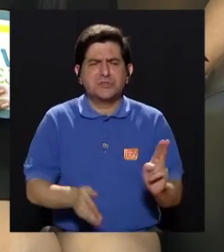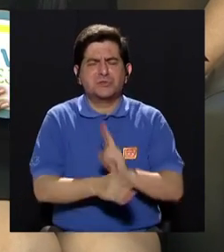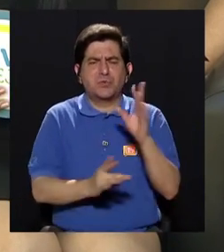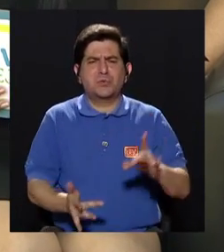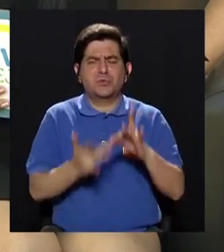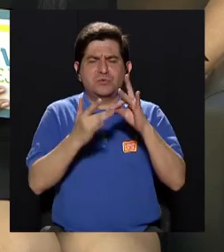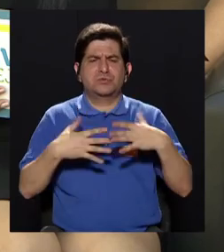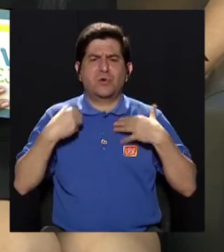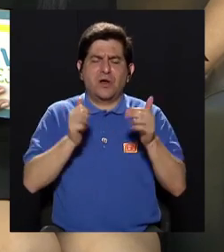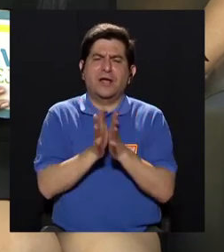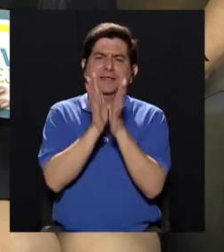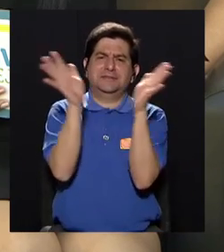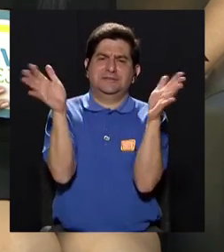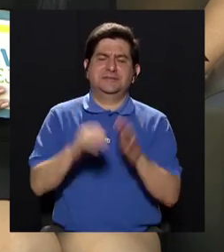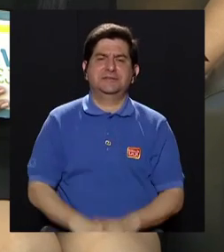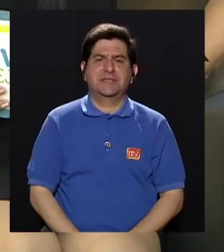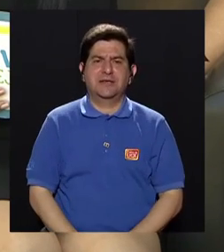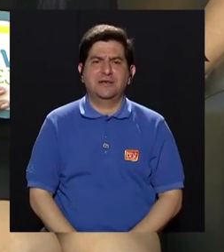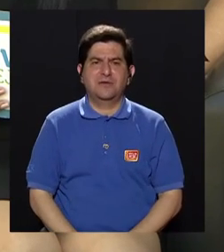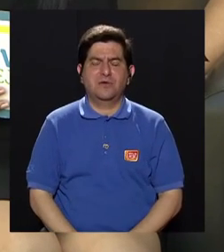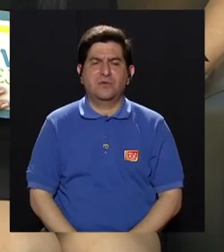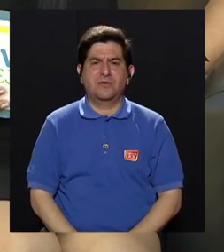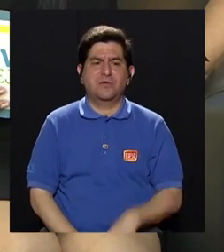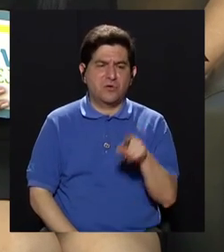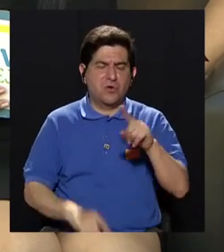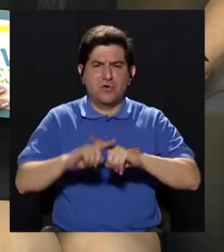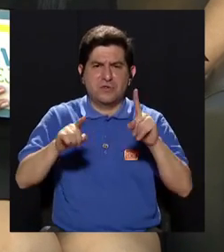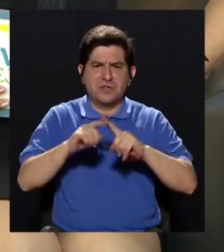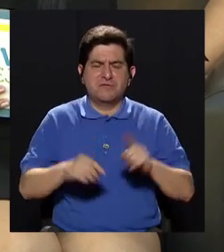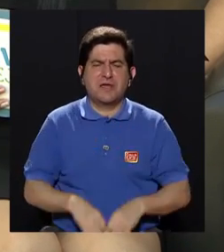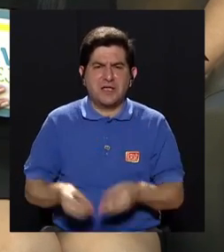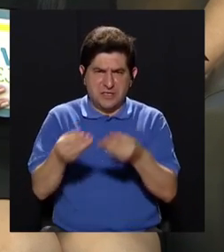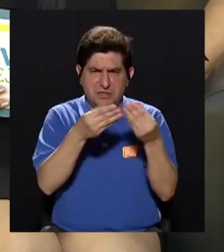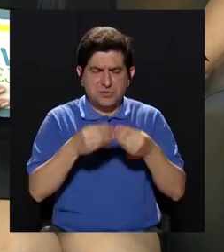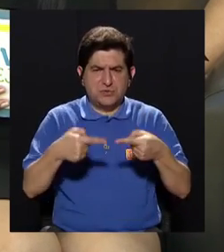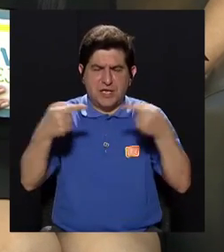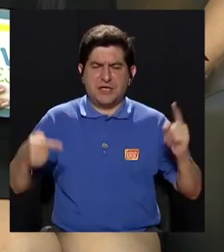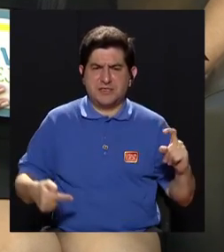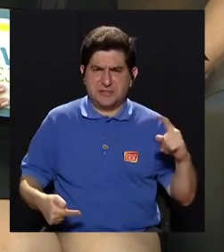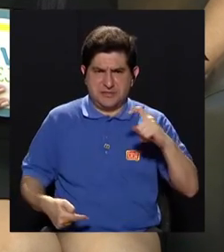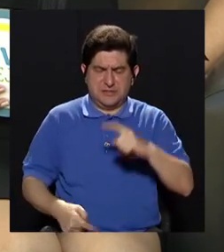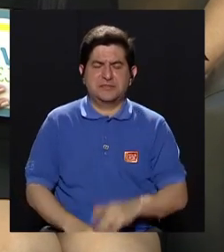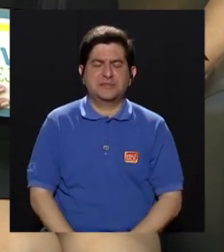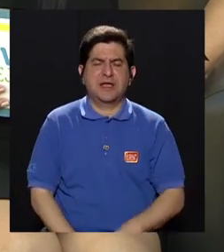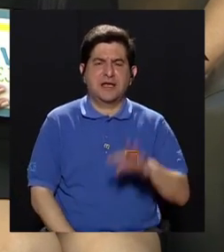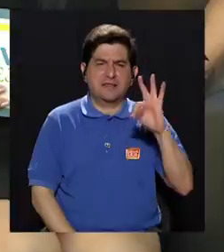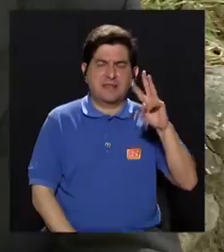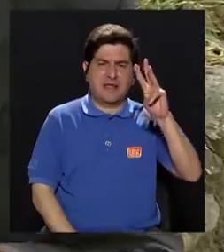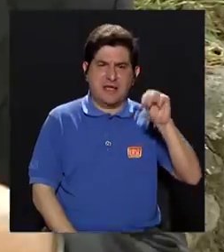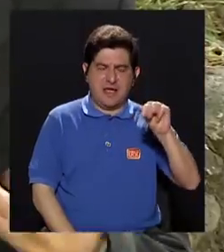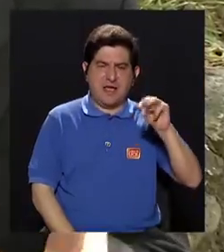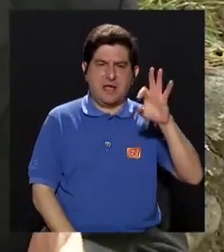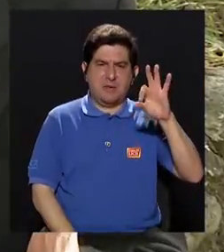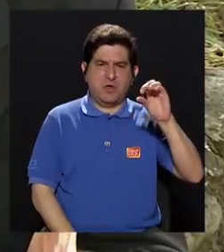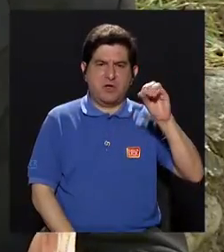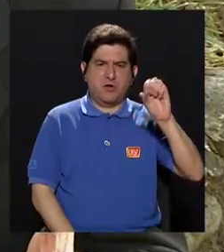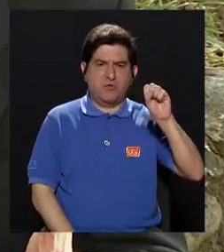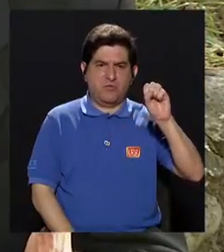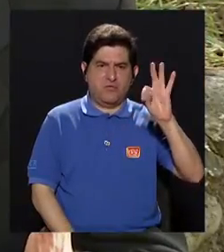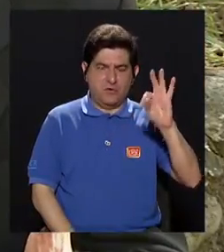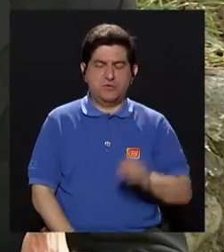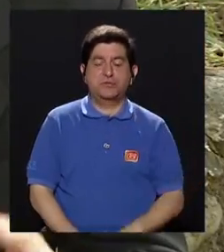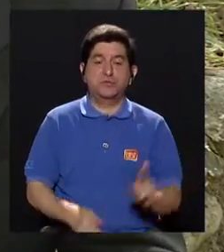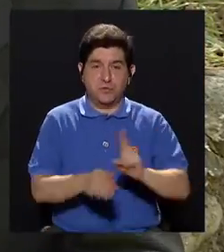que más se utilizan en salud pública son con agentes larvicidas, como por ejemplo el insecticida temefos, que lo aplica, digamos, el